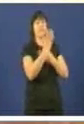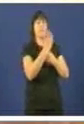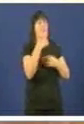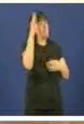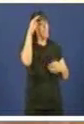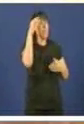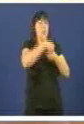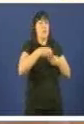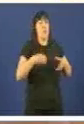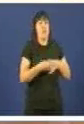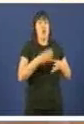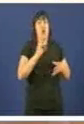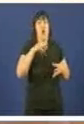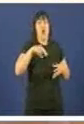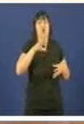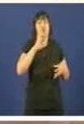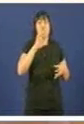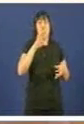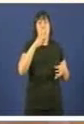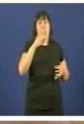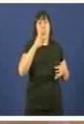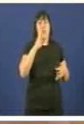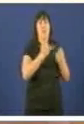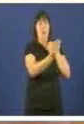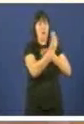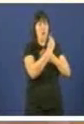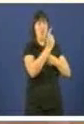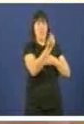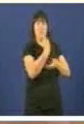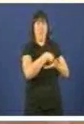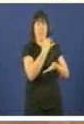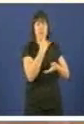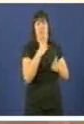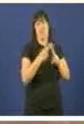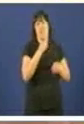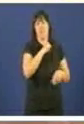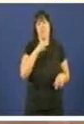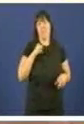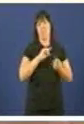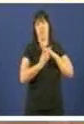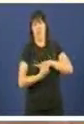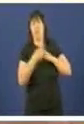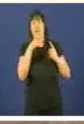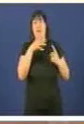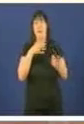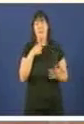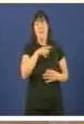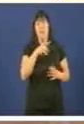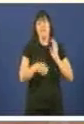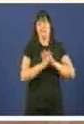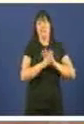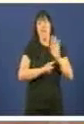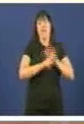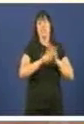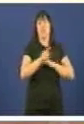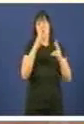Consorcio e abrir as portas a privatización destes centros e destes servizos que ainda, ainda, son gestionados